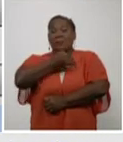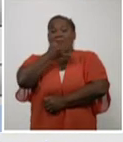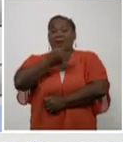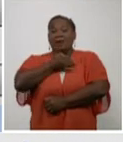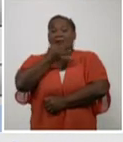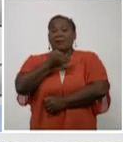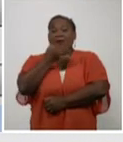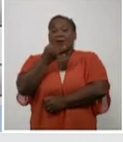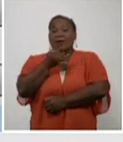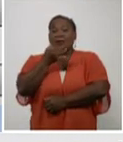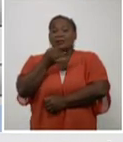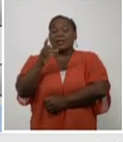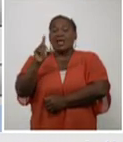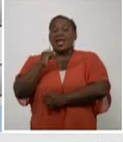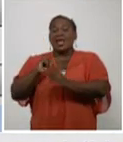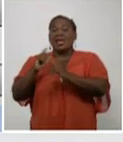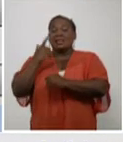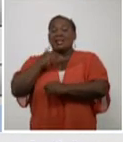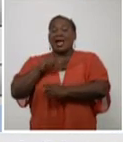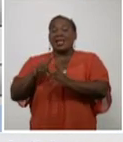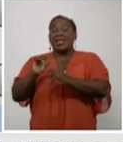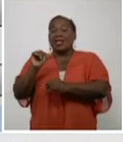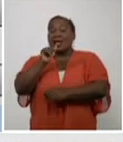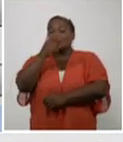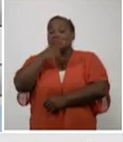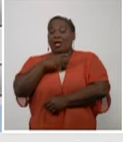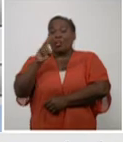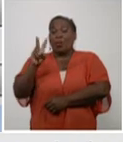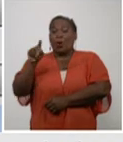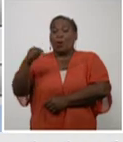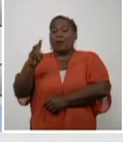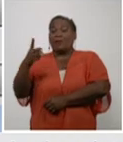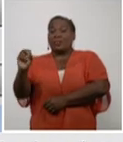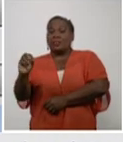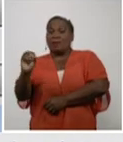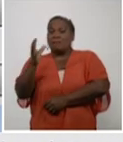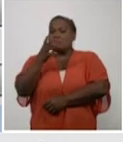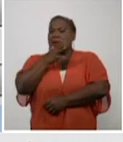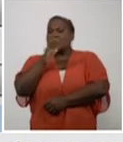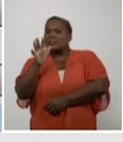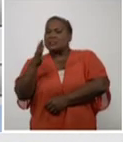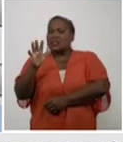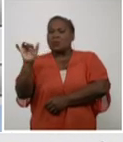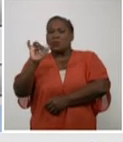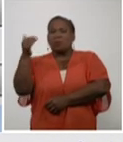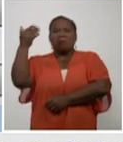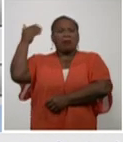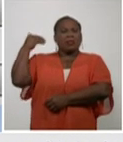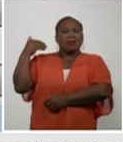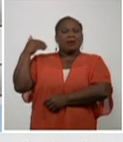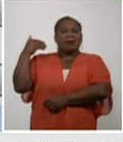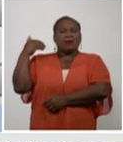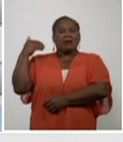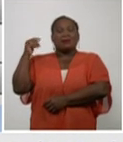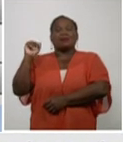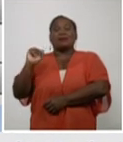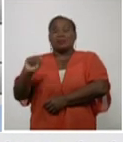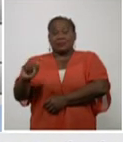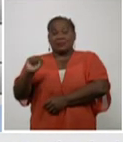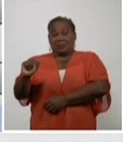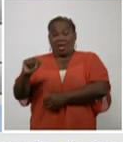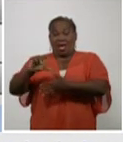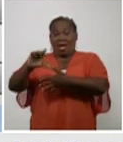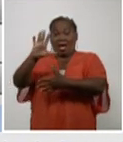letalidad de 2,20 similar a la del día de ayer. La región de las Américas,